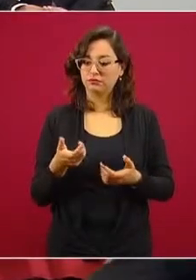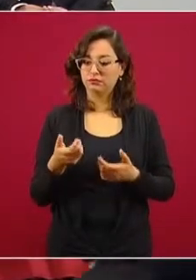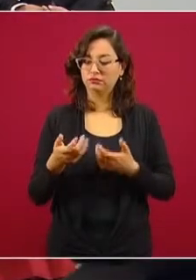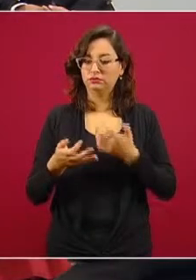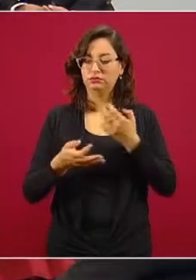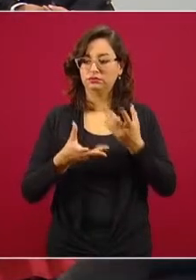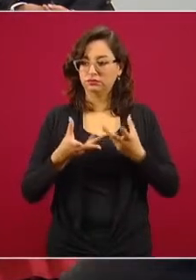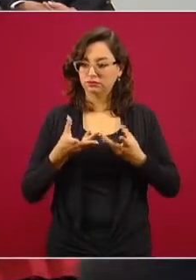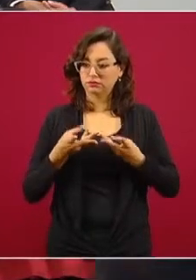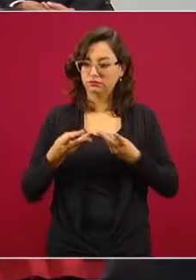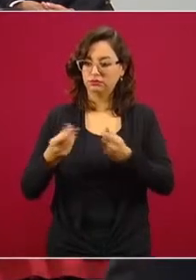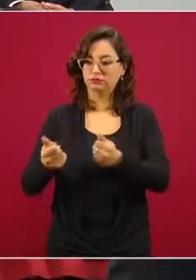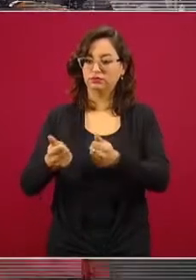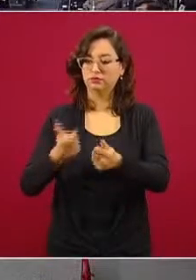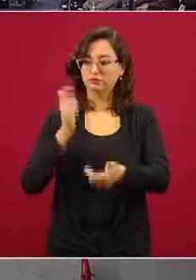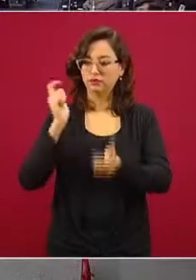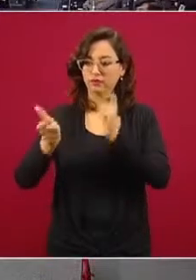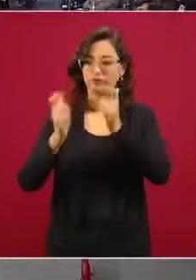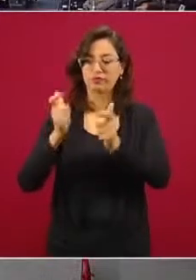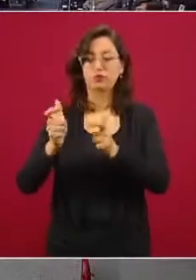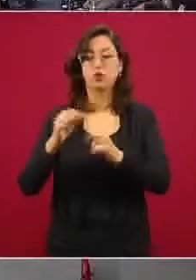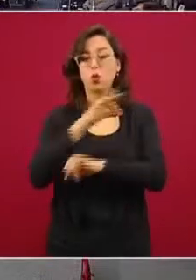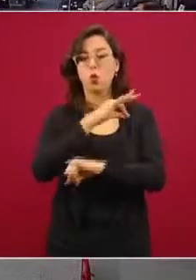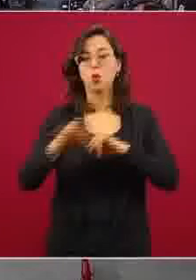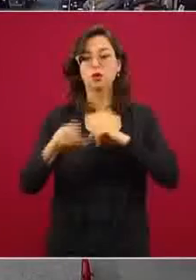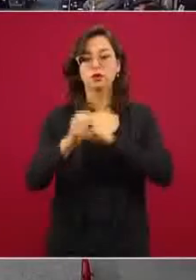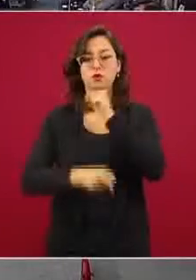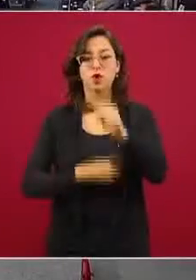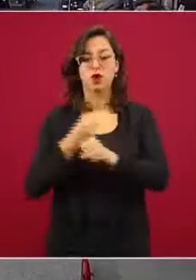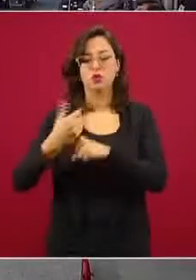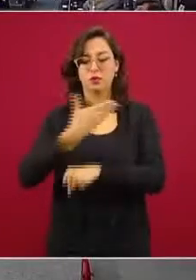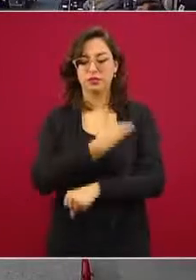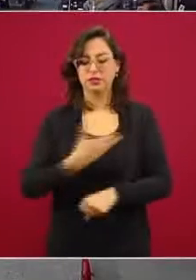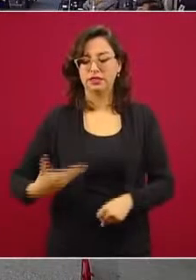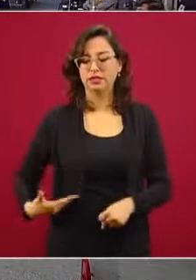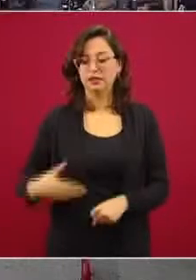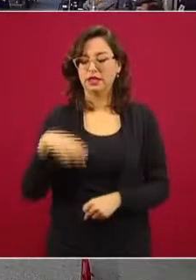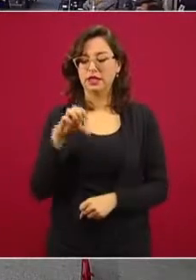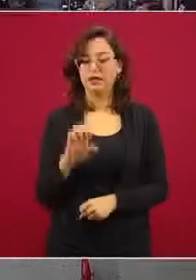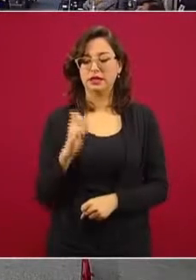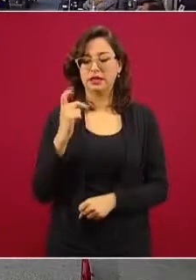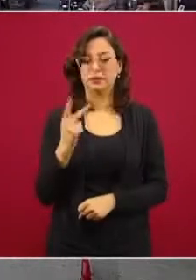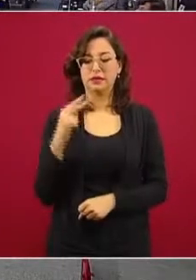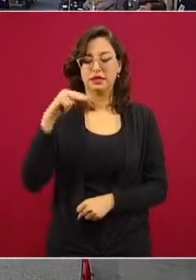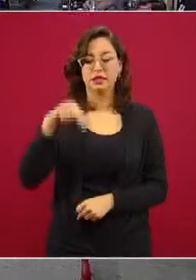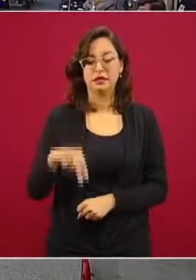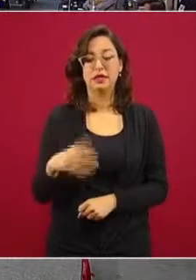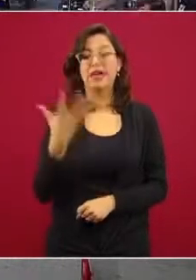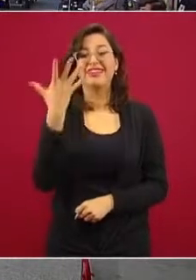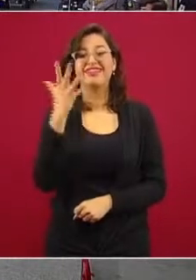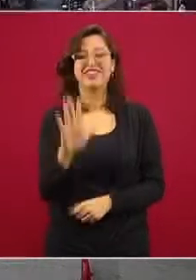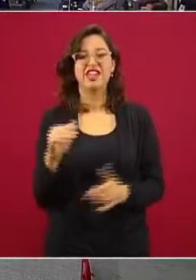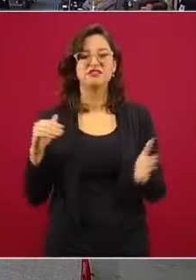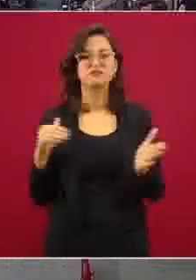publicidad en el último año del presidente Peña? 10 mil millones.